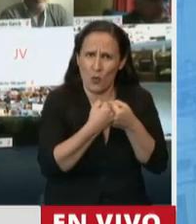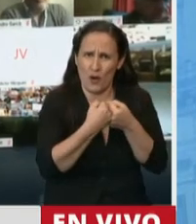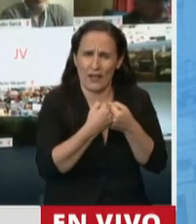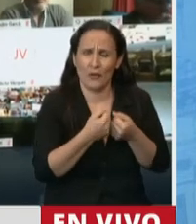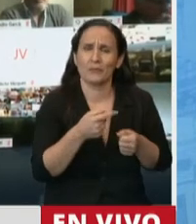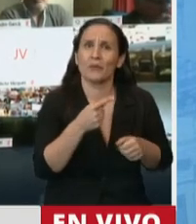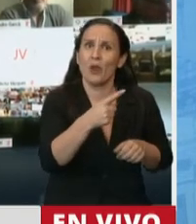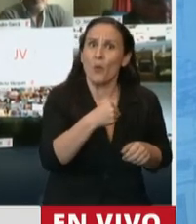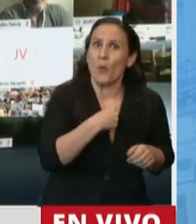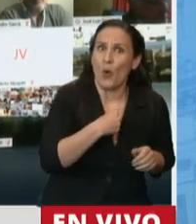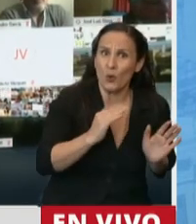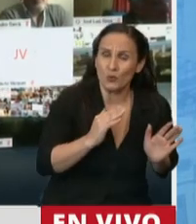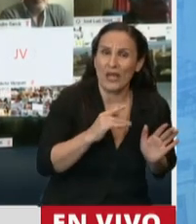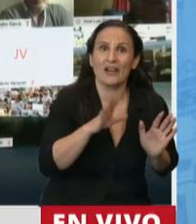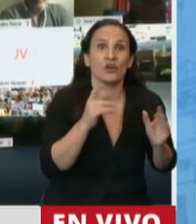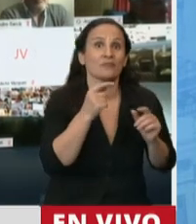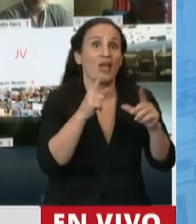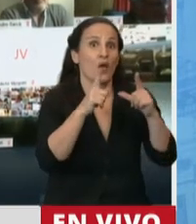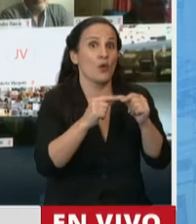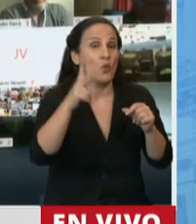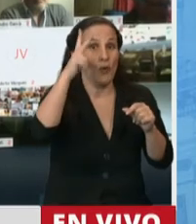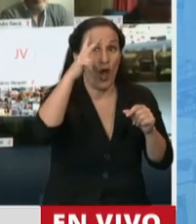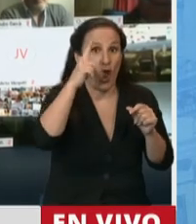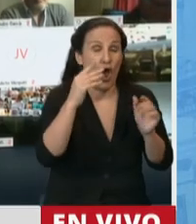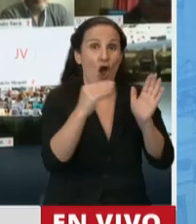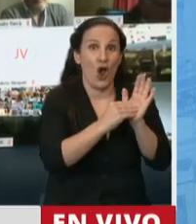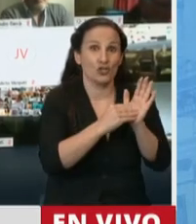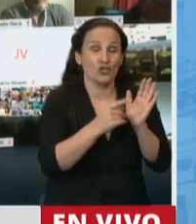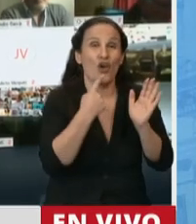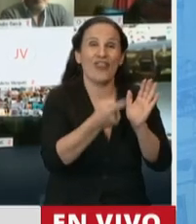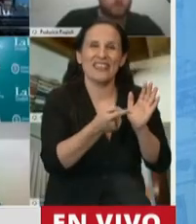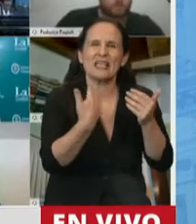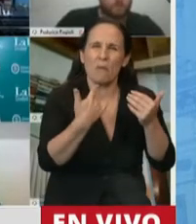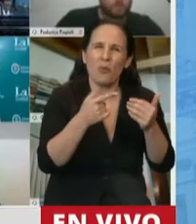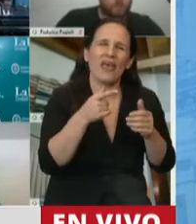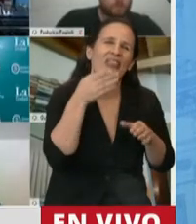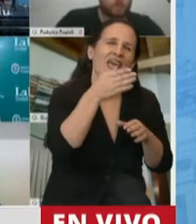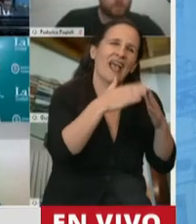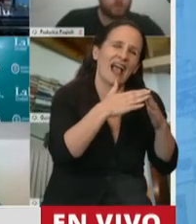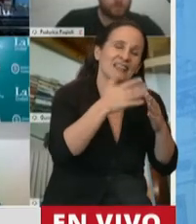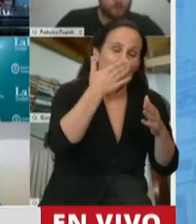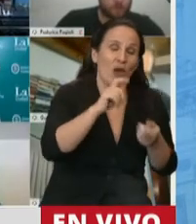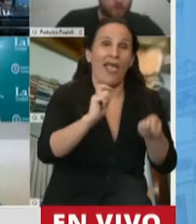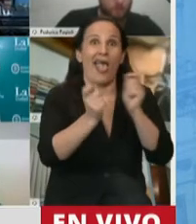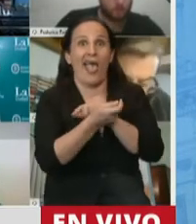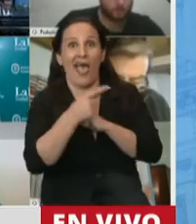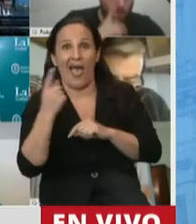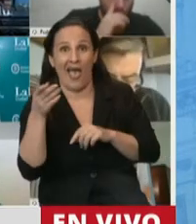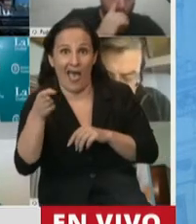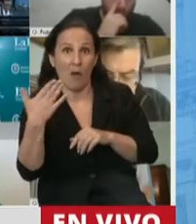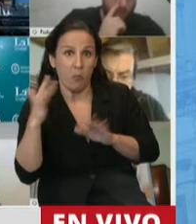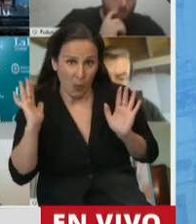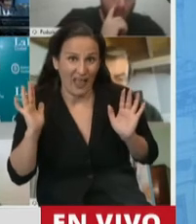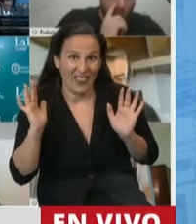voluntariedad, sin el artículo 8 del derecho de volver reversible la modalidad, es un cascarón vacío. Y déjeme